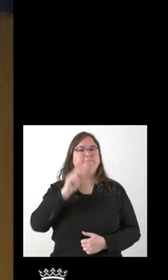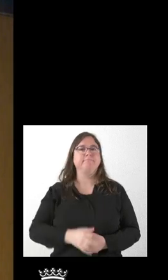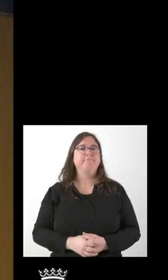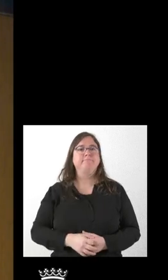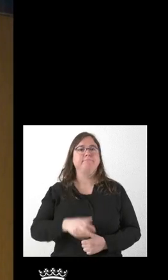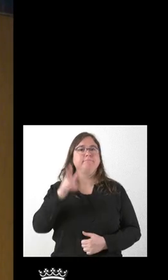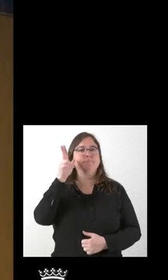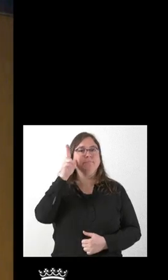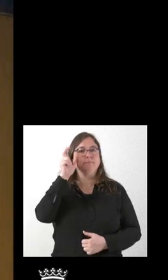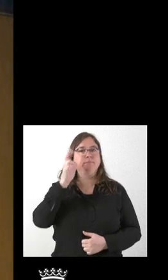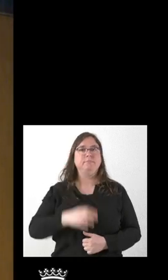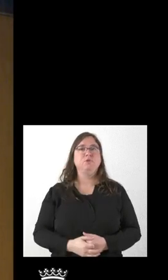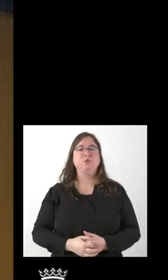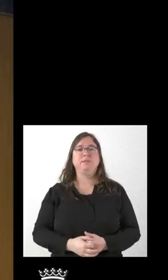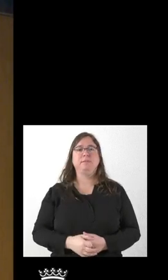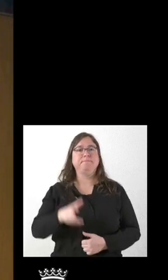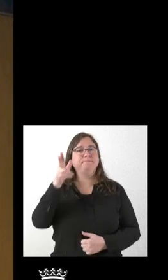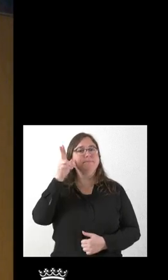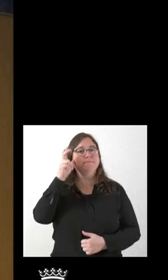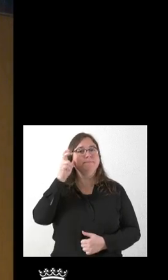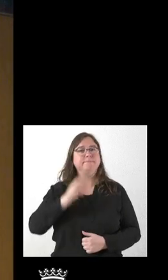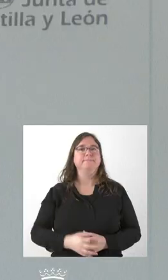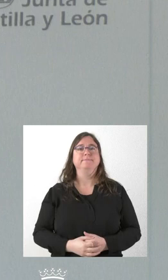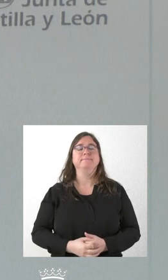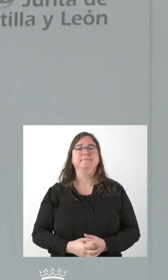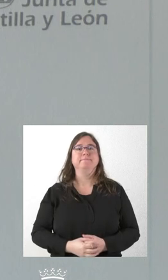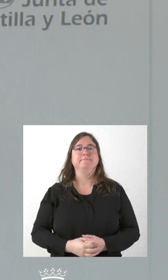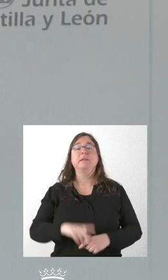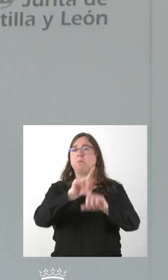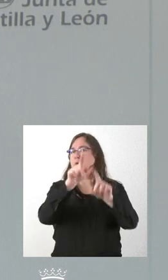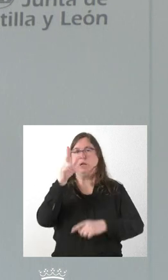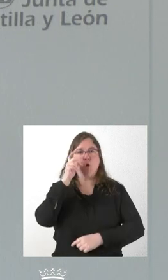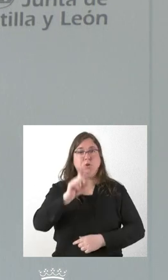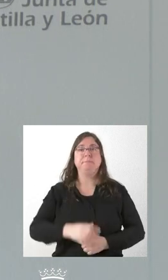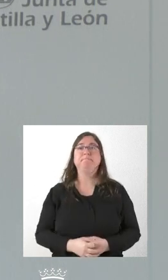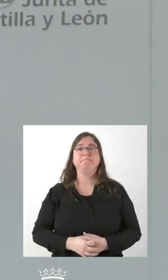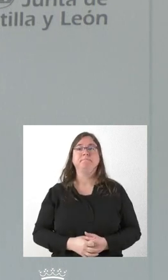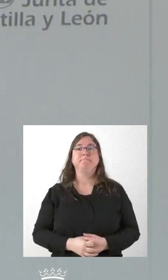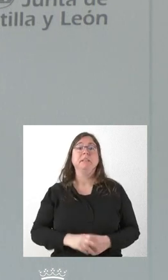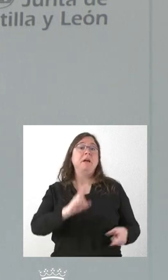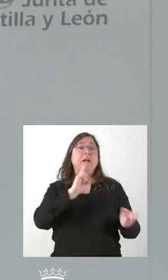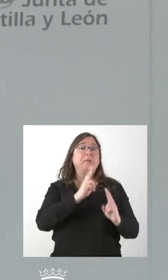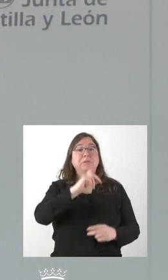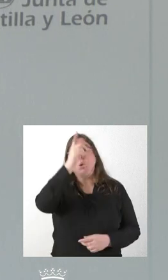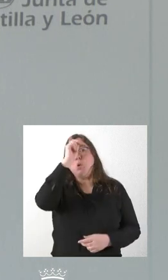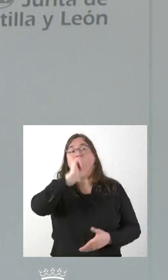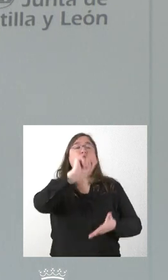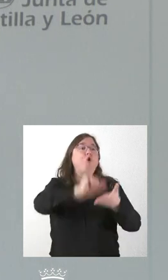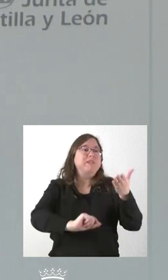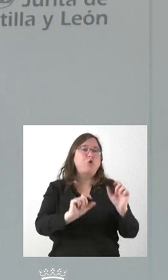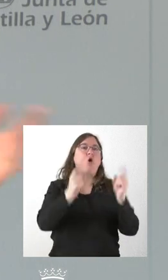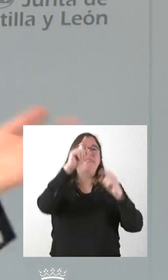en el hecho de que unos si se mantienen en el cartel y otros no. Pues, no sé decirle si los contratos están definitivos o no